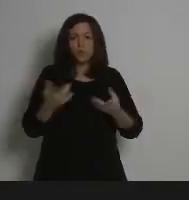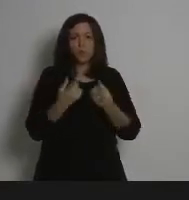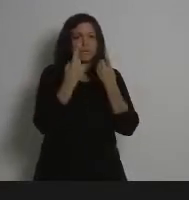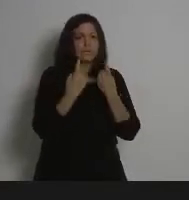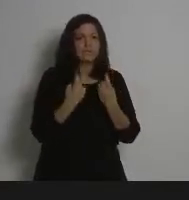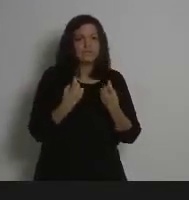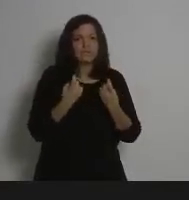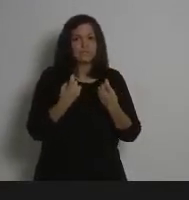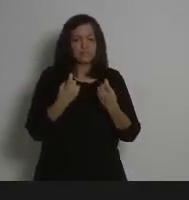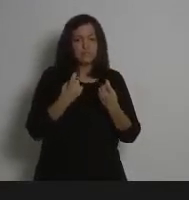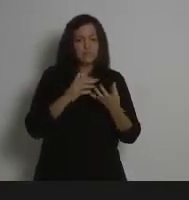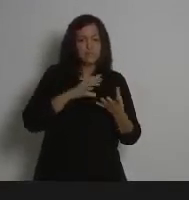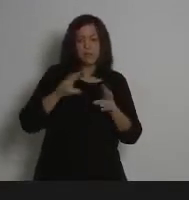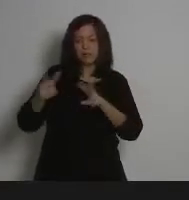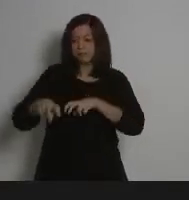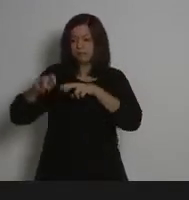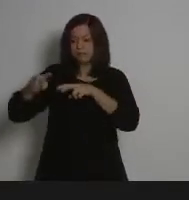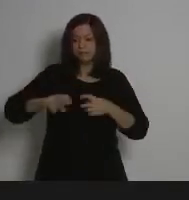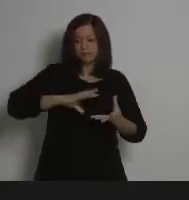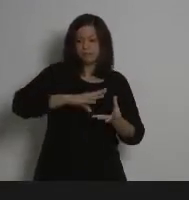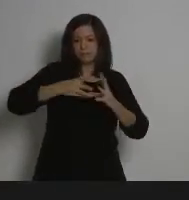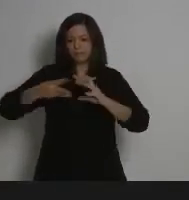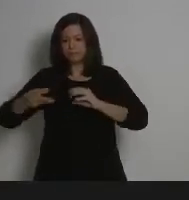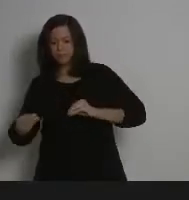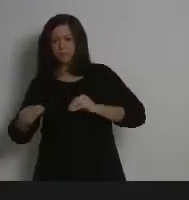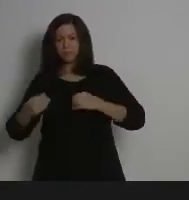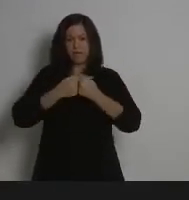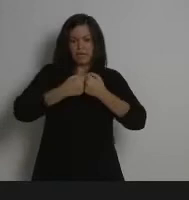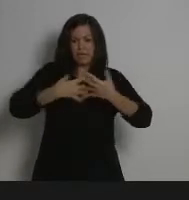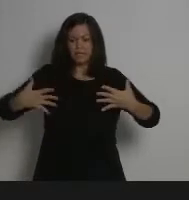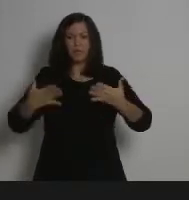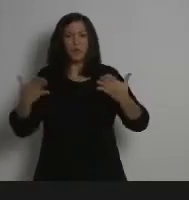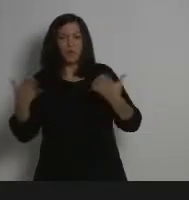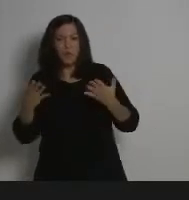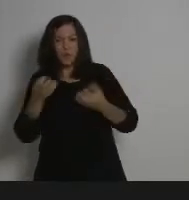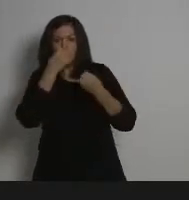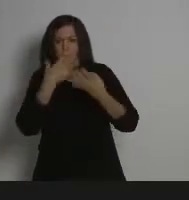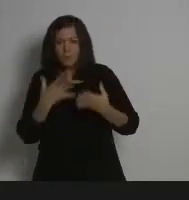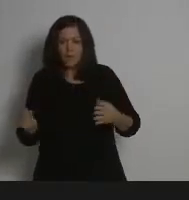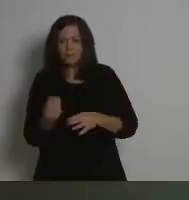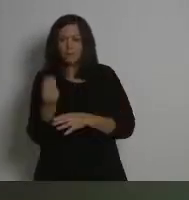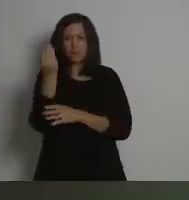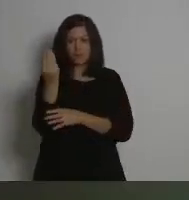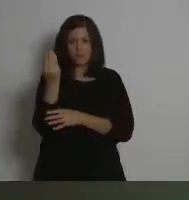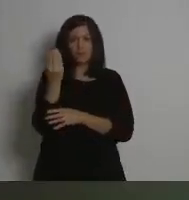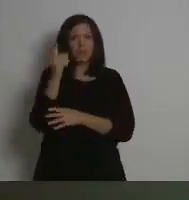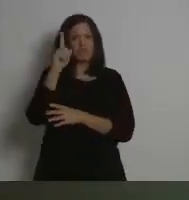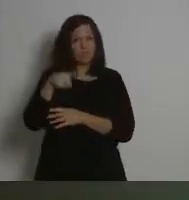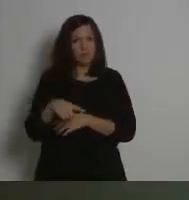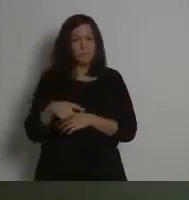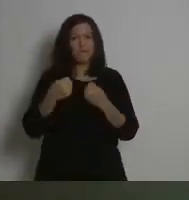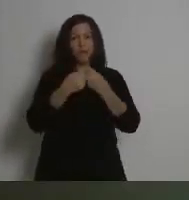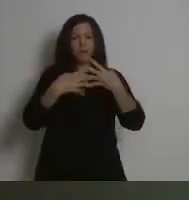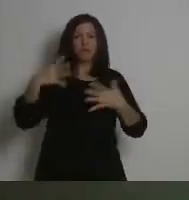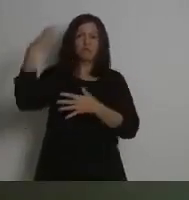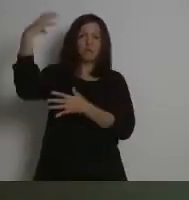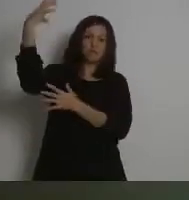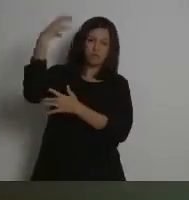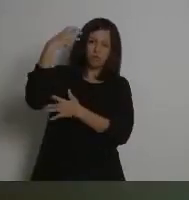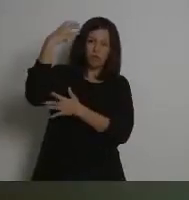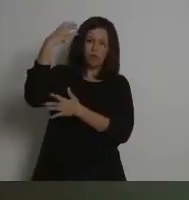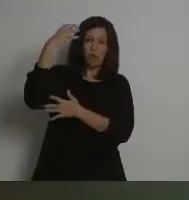sobre todo la energía solar, con la ocupación de grandes